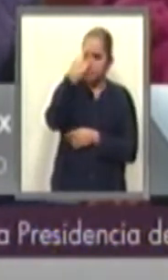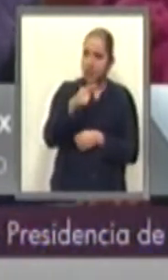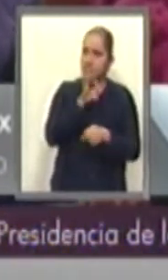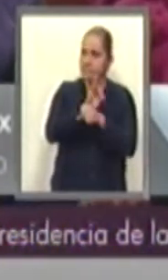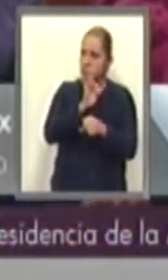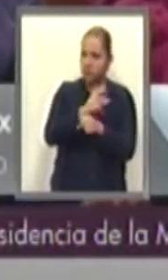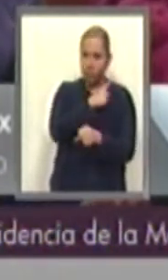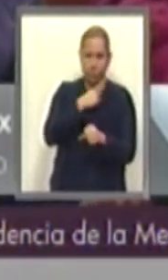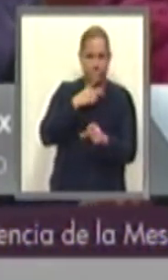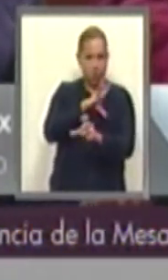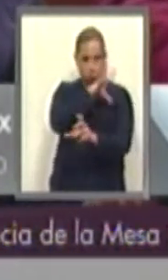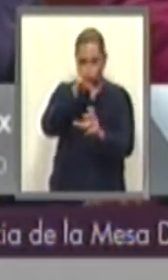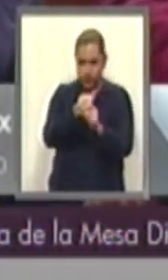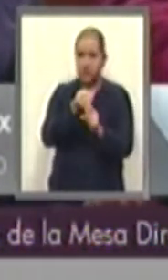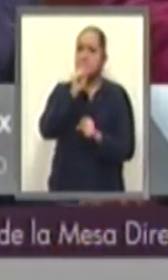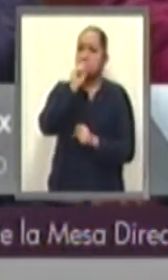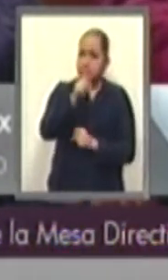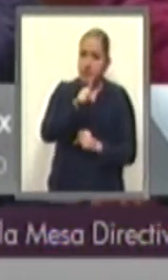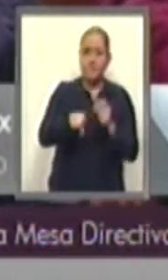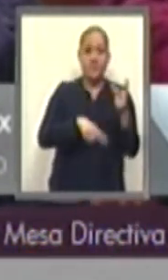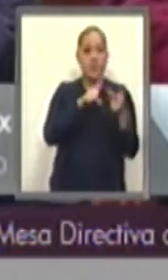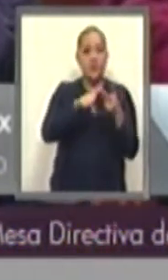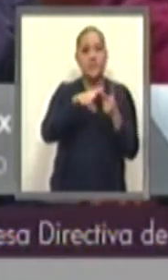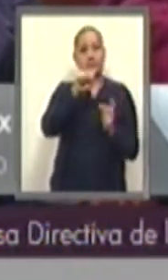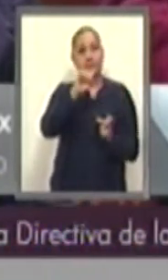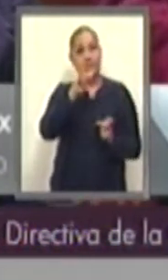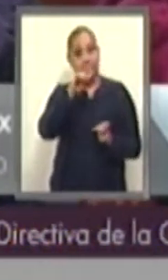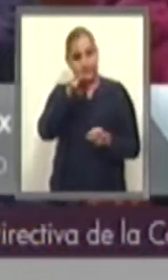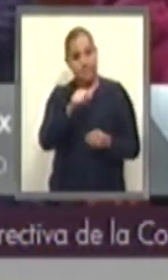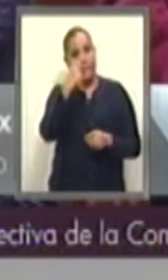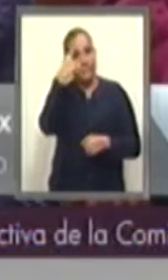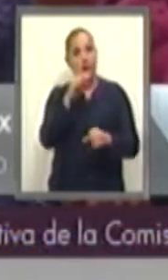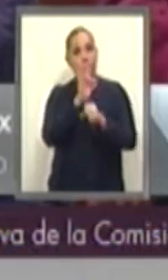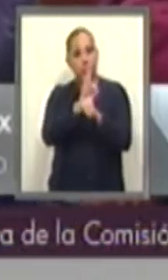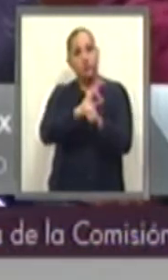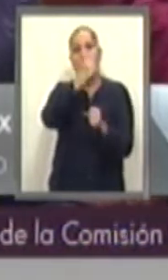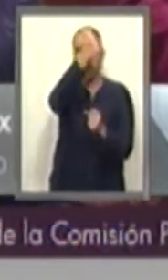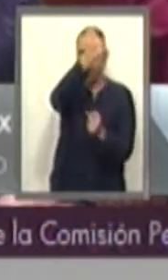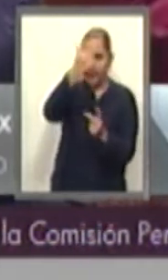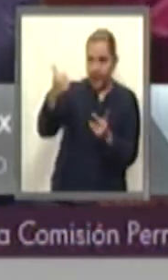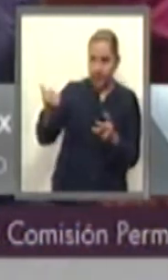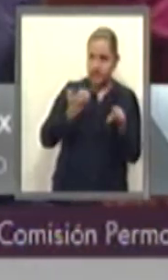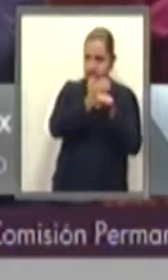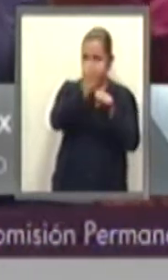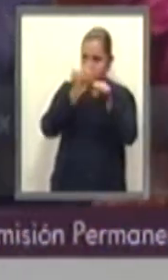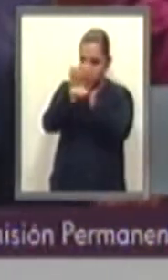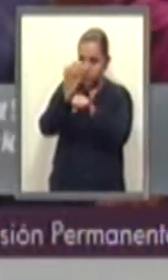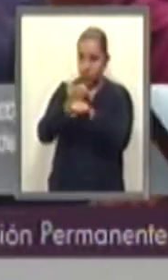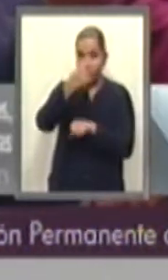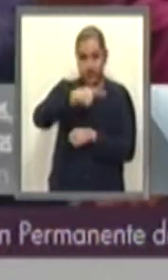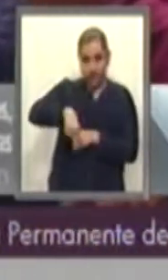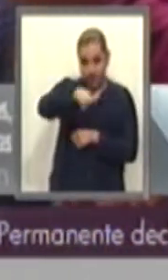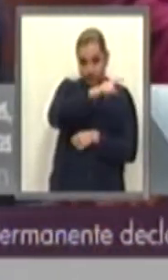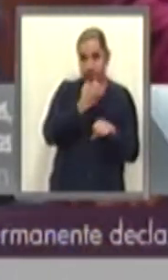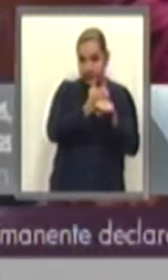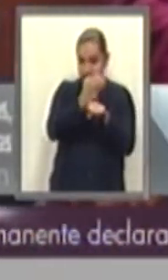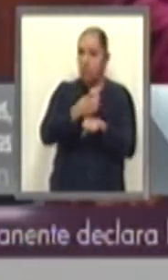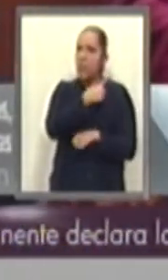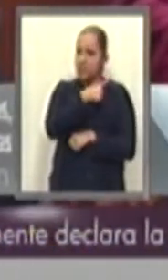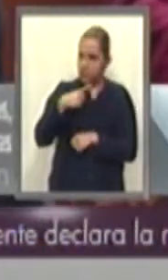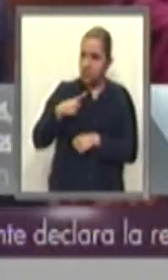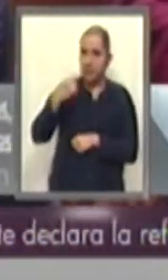así como un sistema de protección local en cada entidad federativa, los cuales deberán otorgar medidas